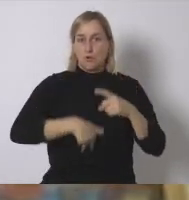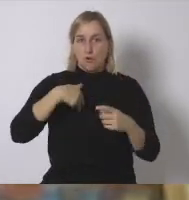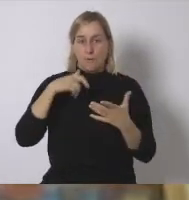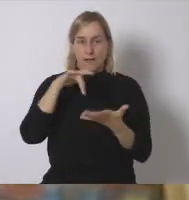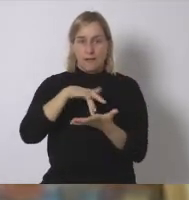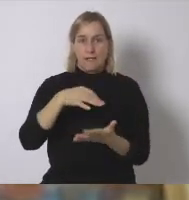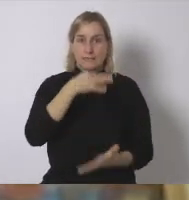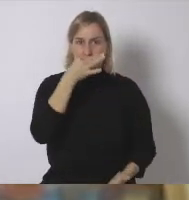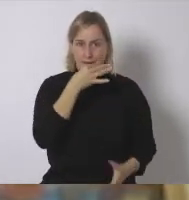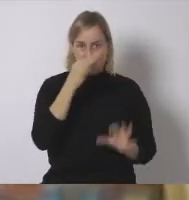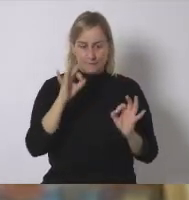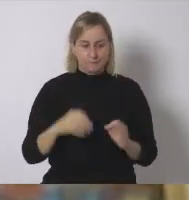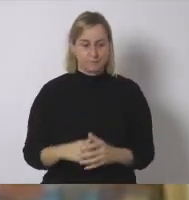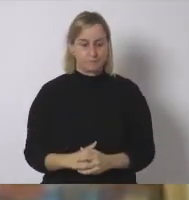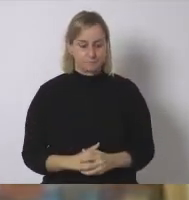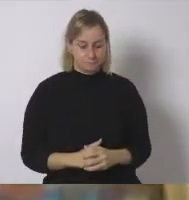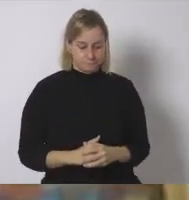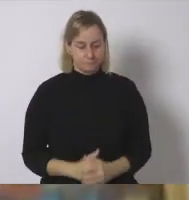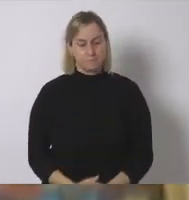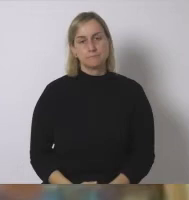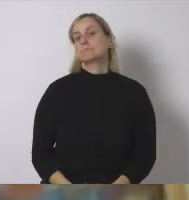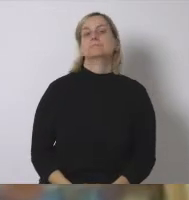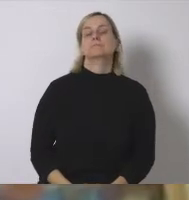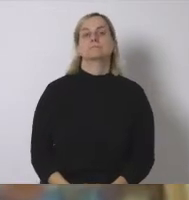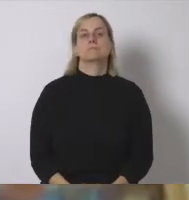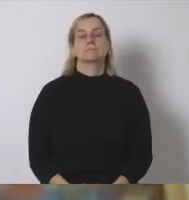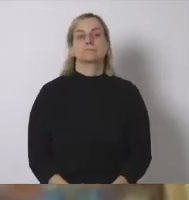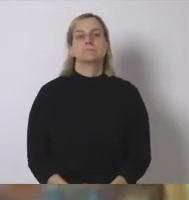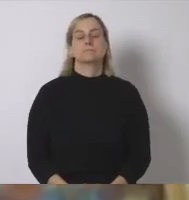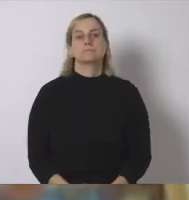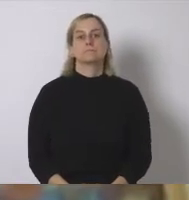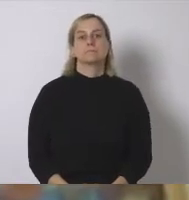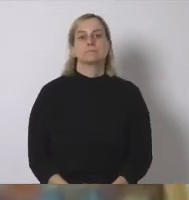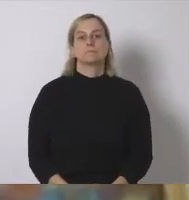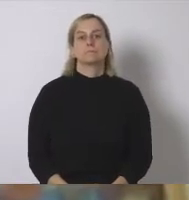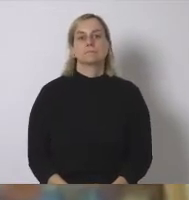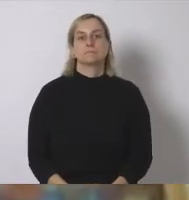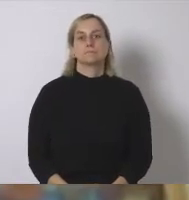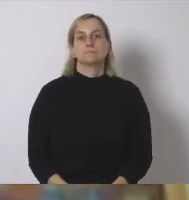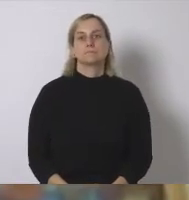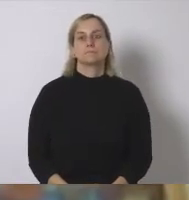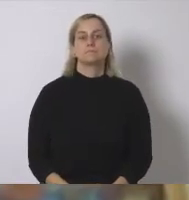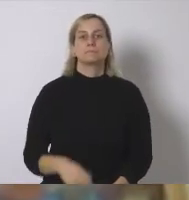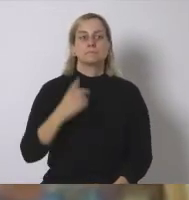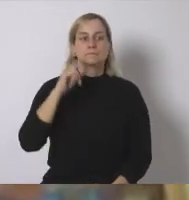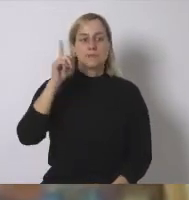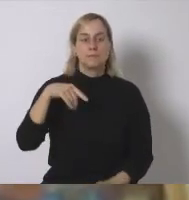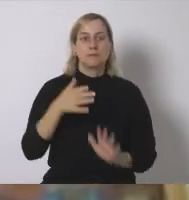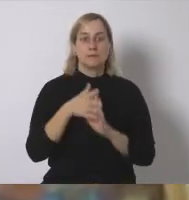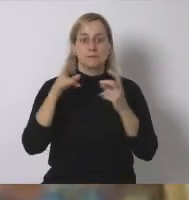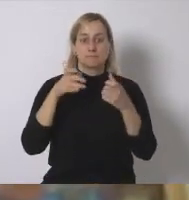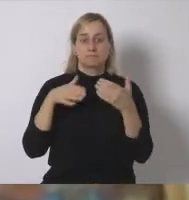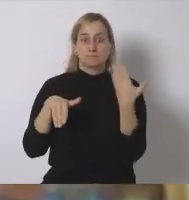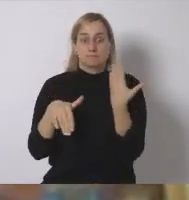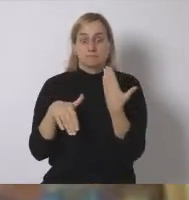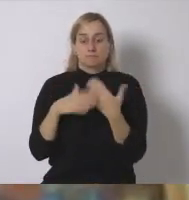que tampoco nos dijeron que lo comentaba también se comentaba en la introducción